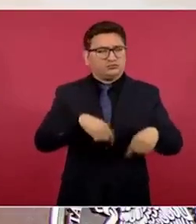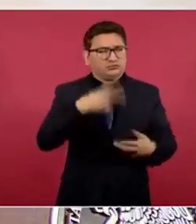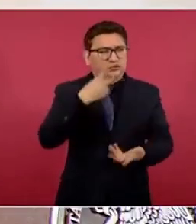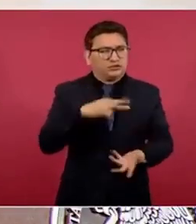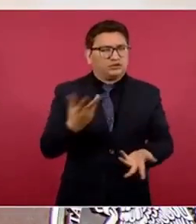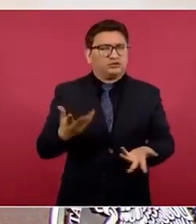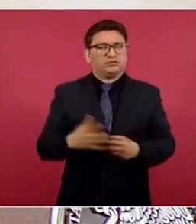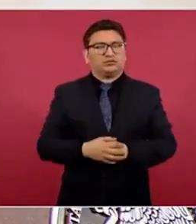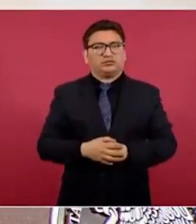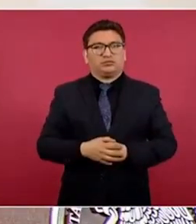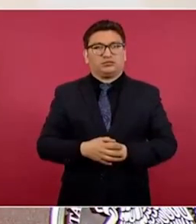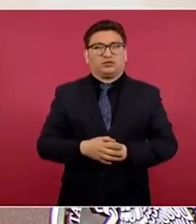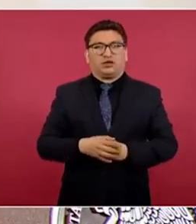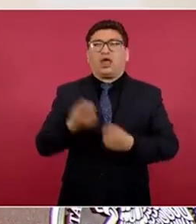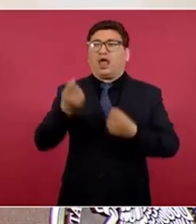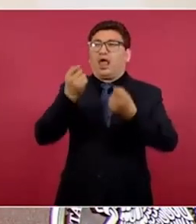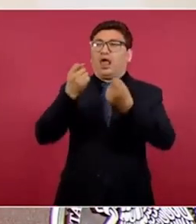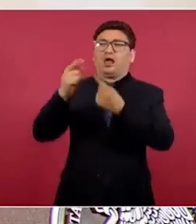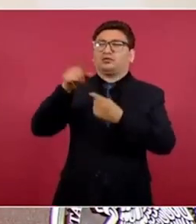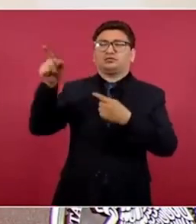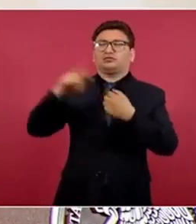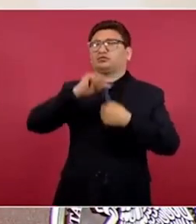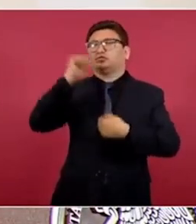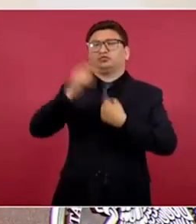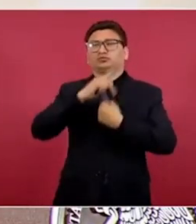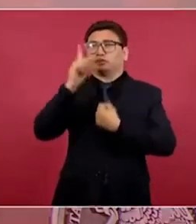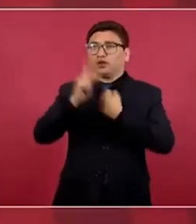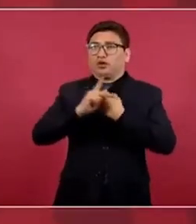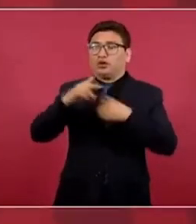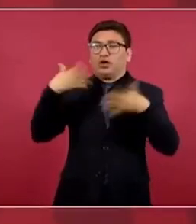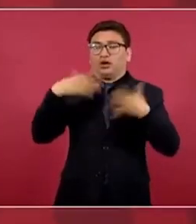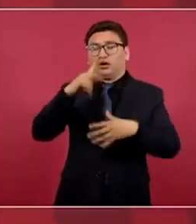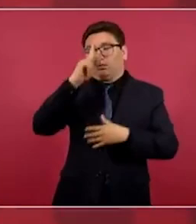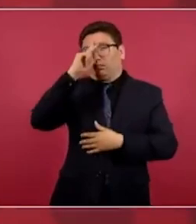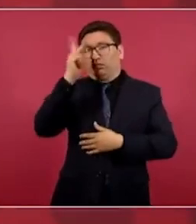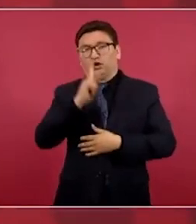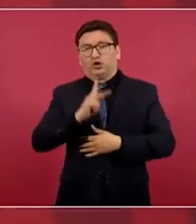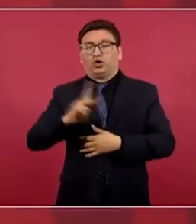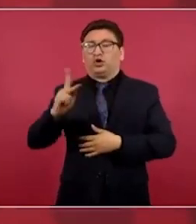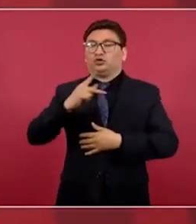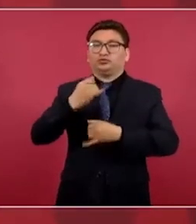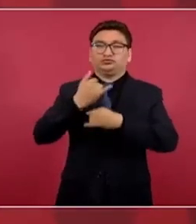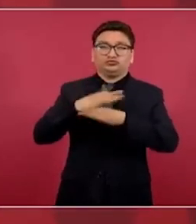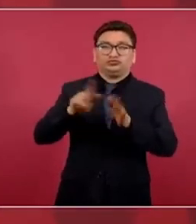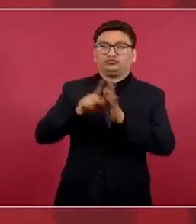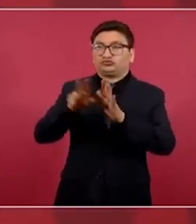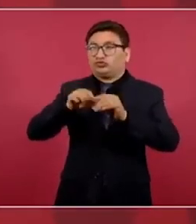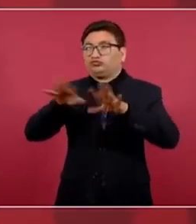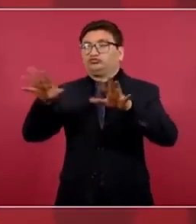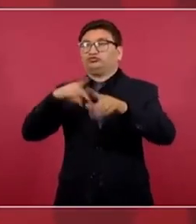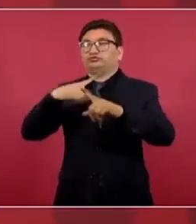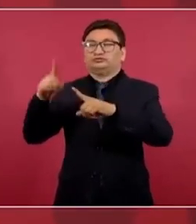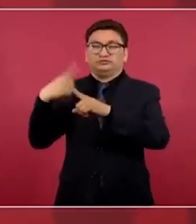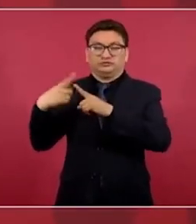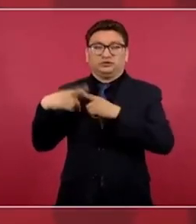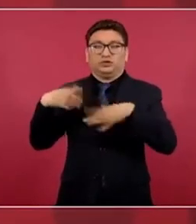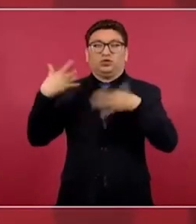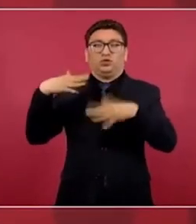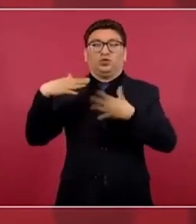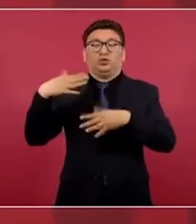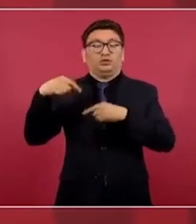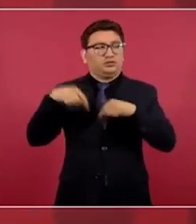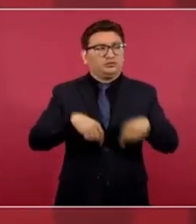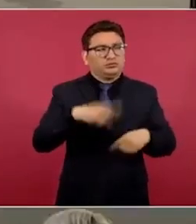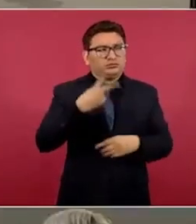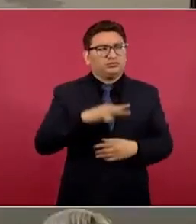se caen presidentes y todos los legisladores, ¿quién sabe qué hubiese ocurrido